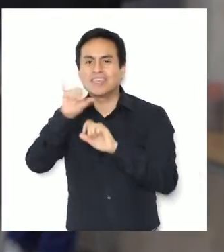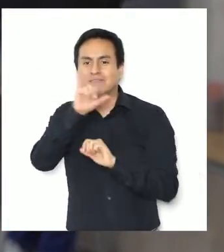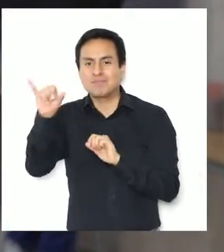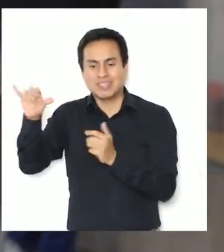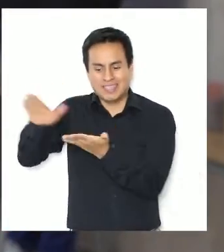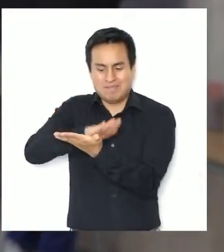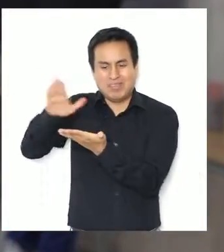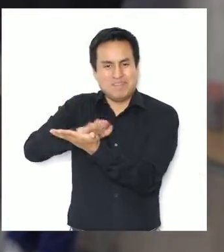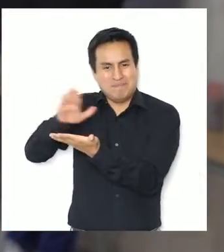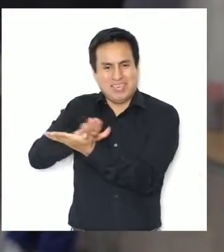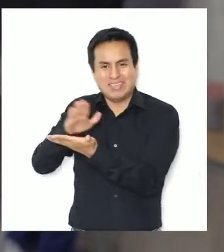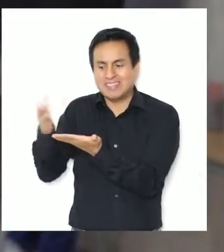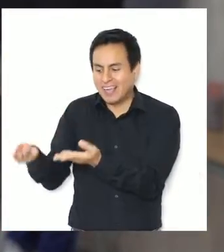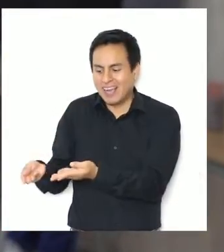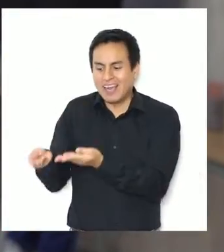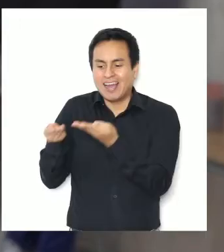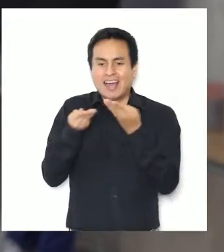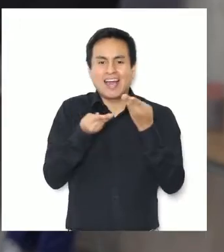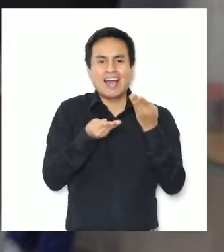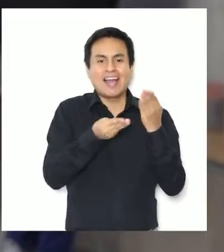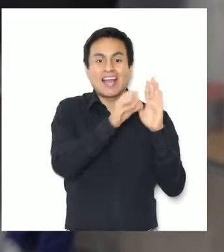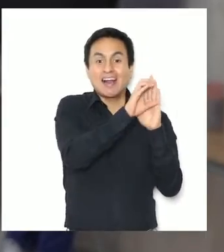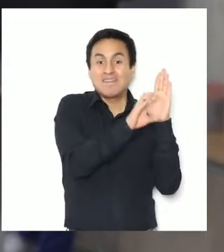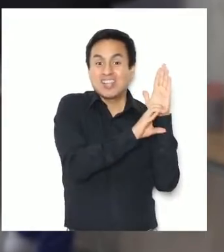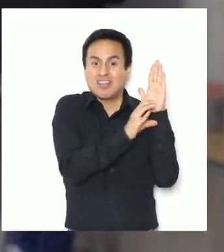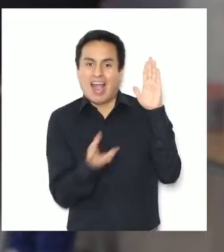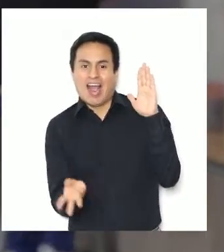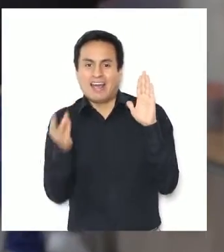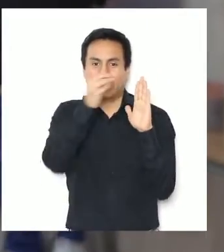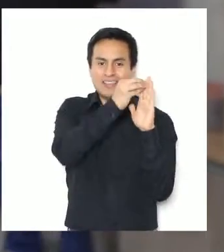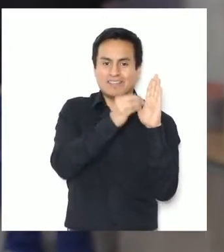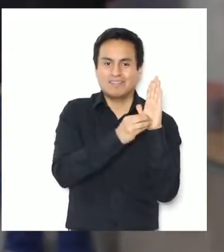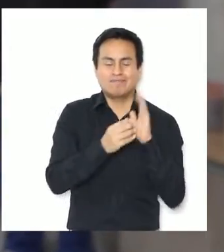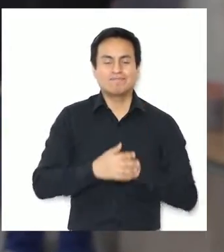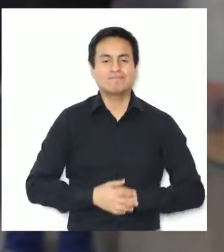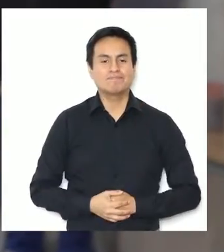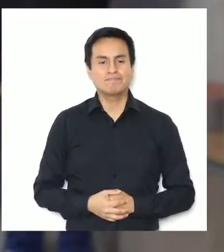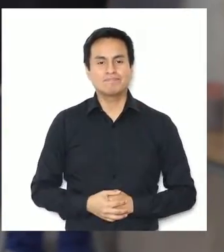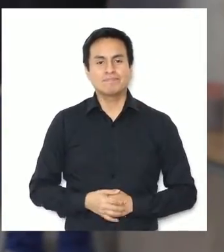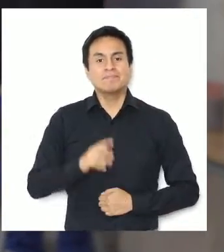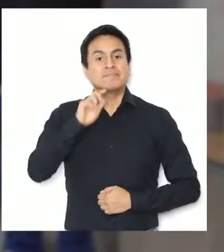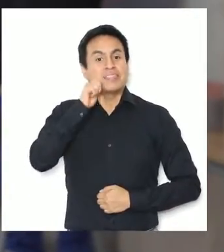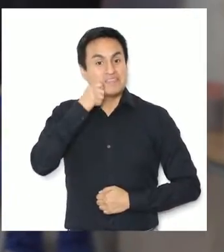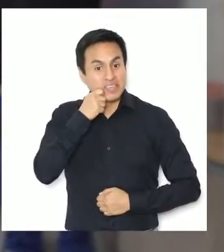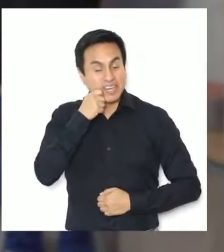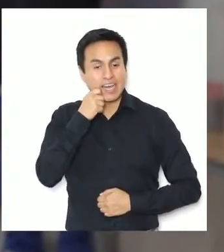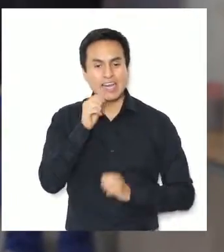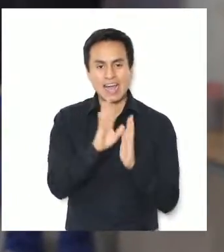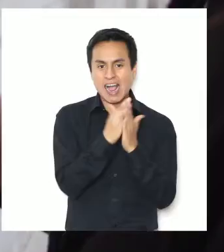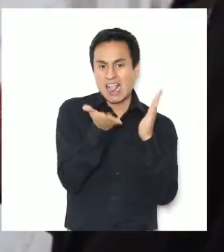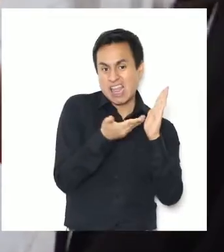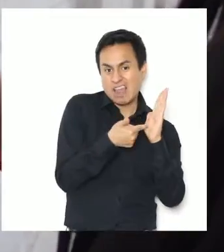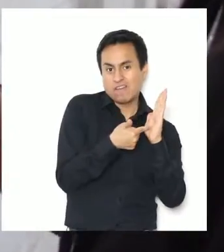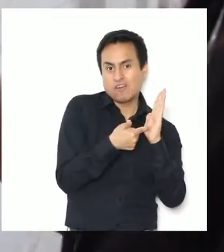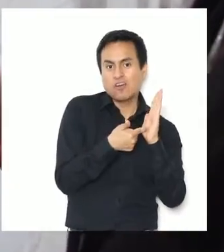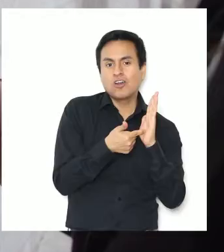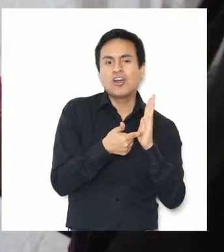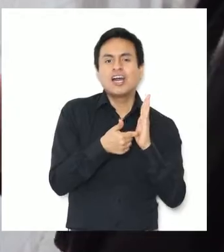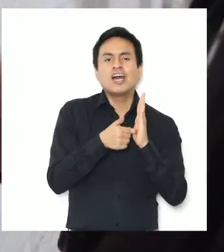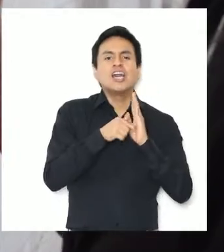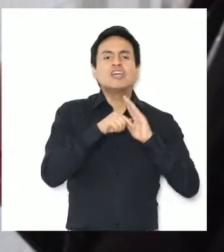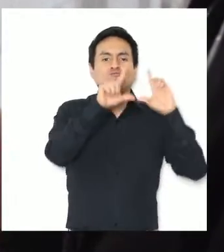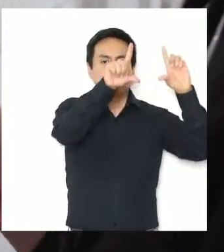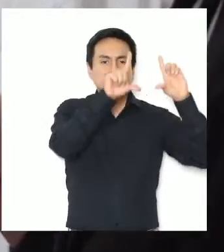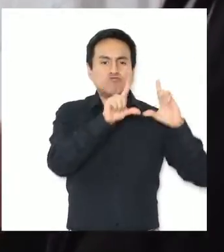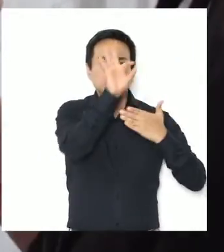fotografiar, se van a imprimir y se van a incorporar entonces dentro de cada capítulo. Por lo tanto, este libro va a